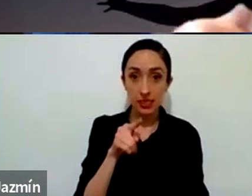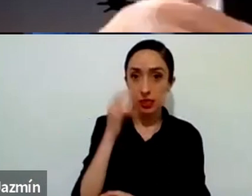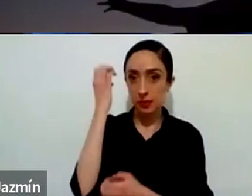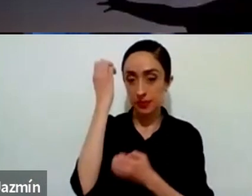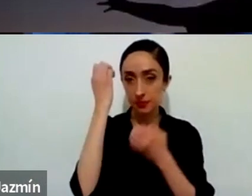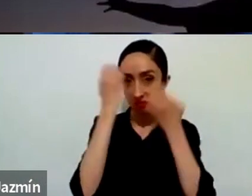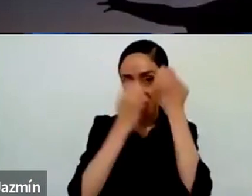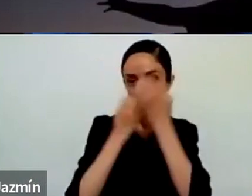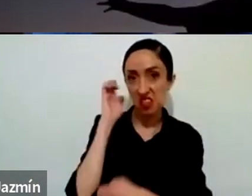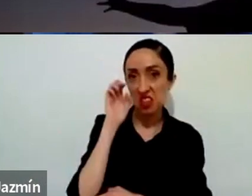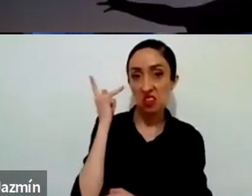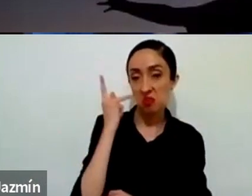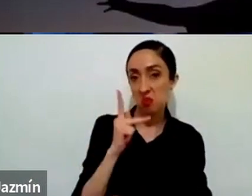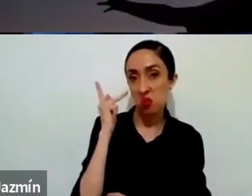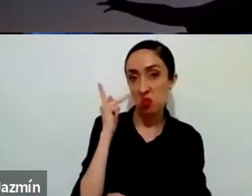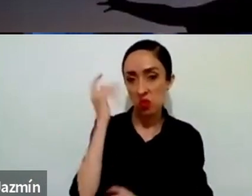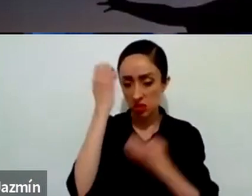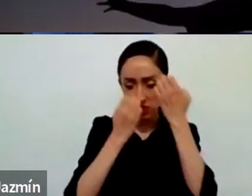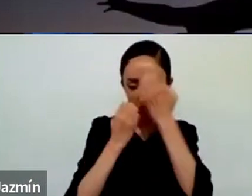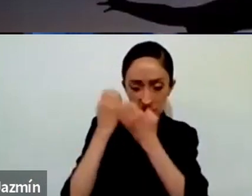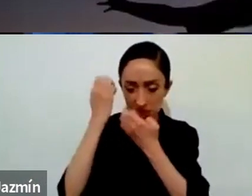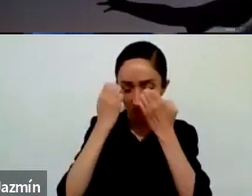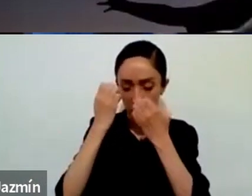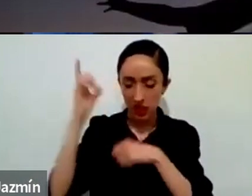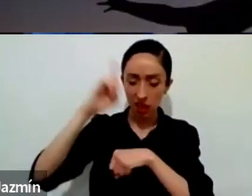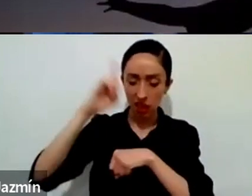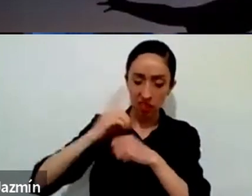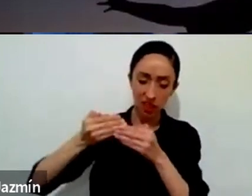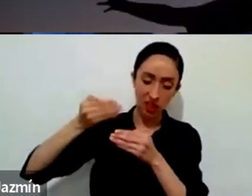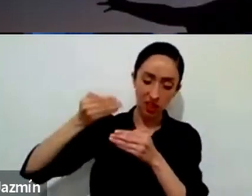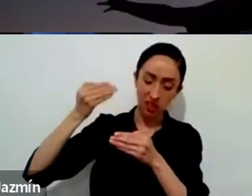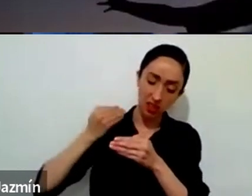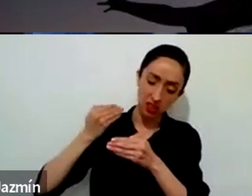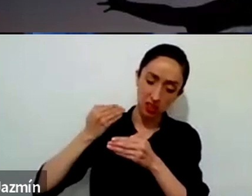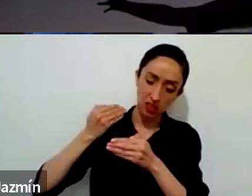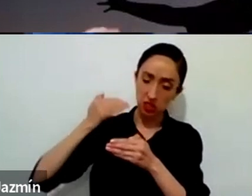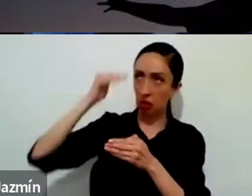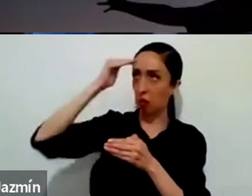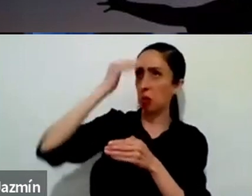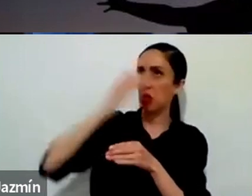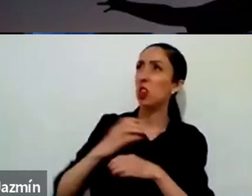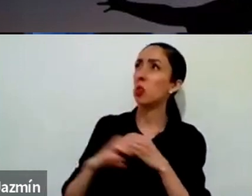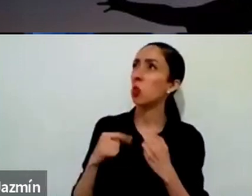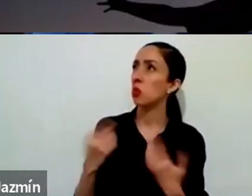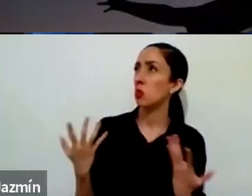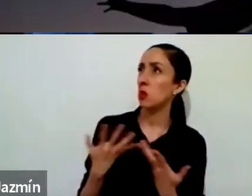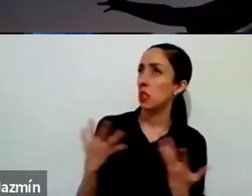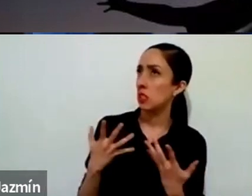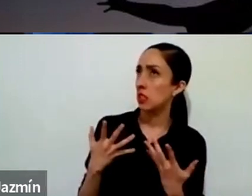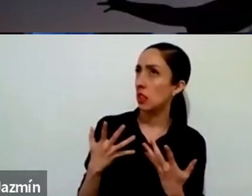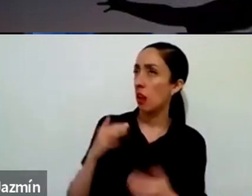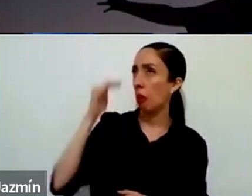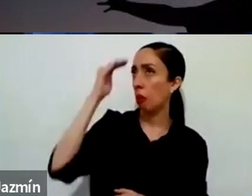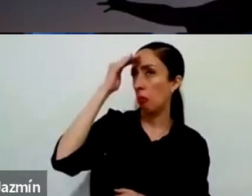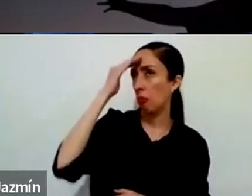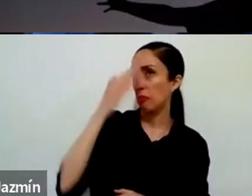y evalúo lo que ha sucedido. Pues miren, el examen consiste en básicamente unos